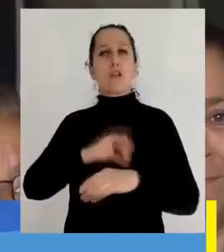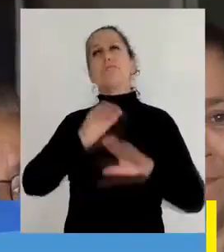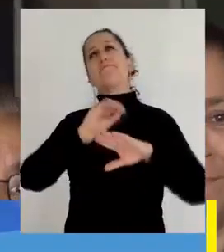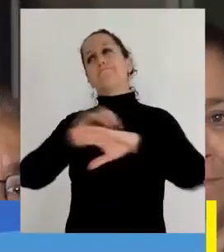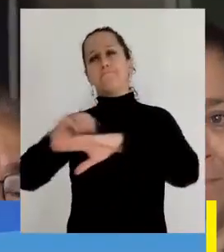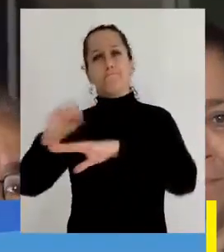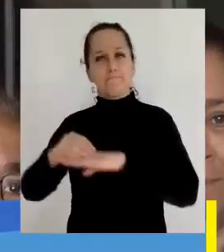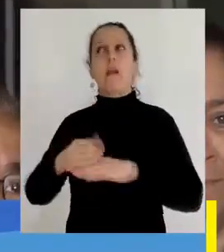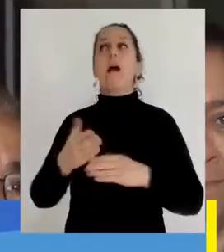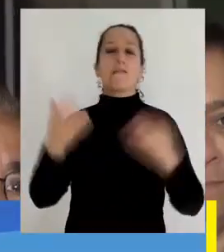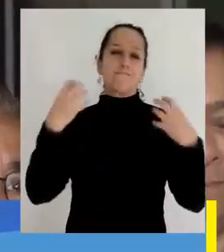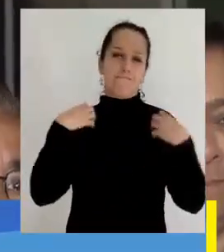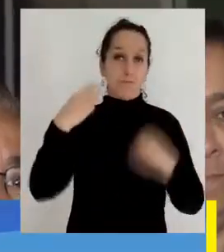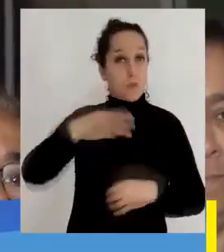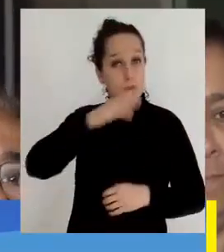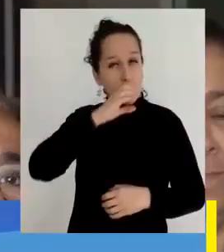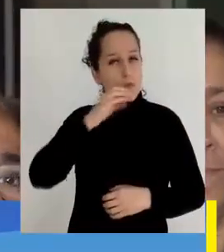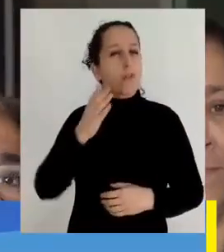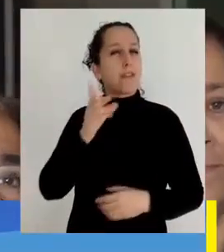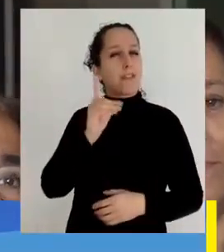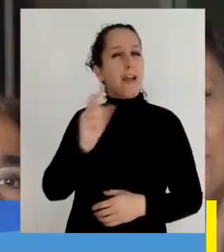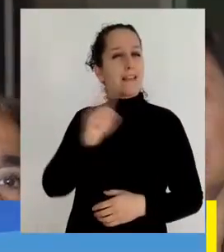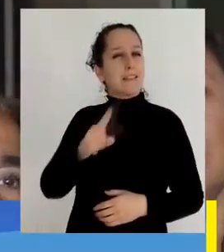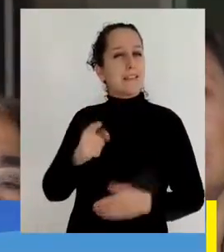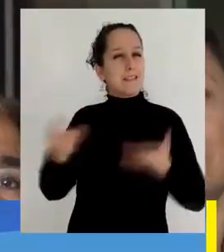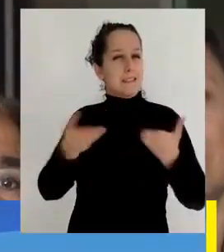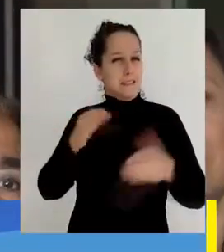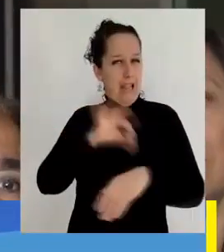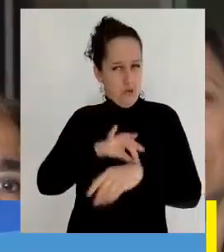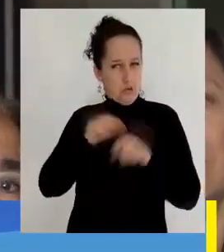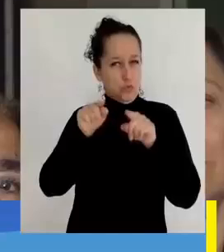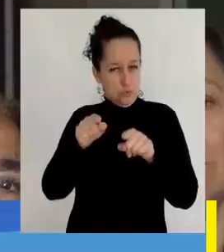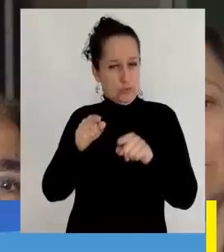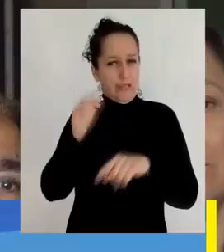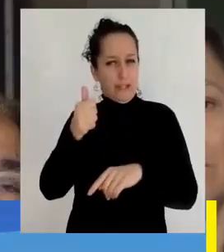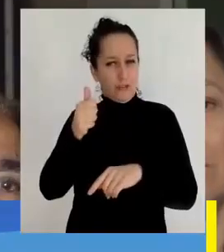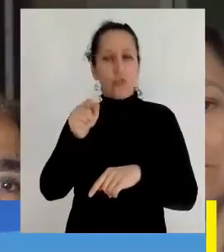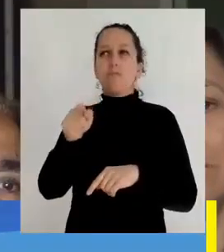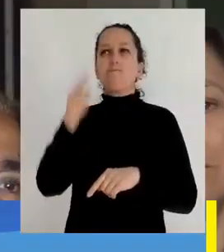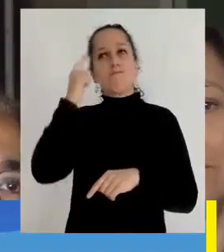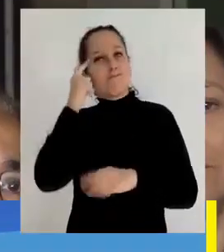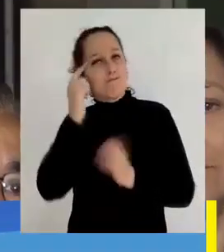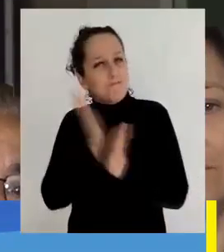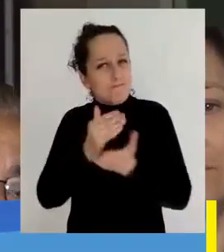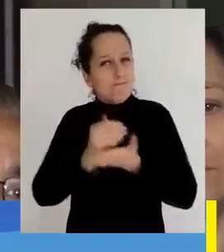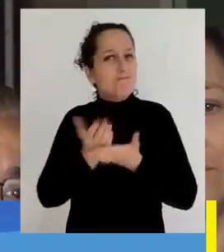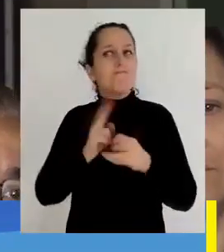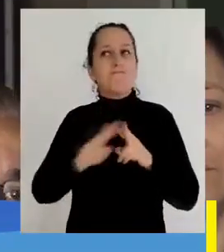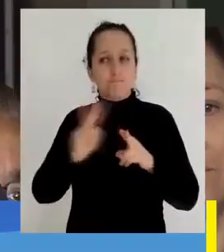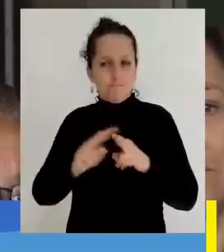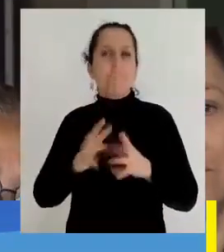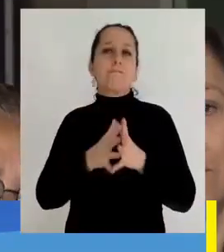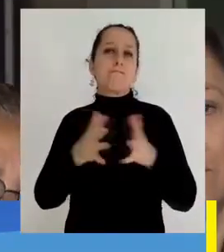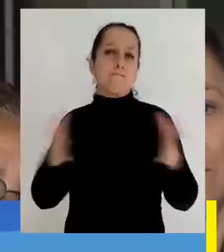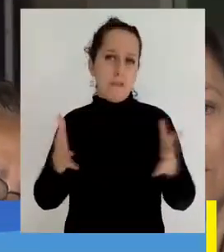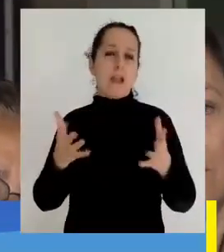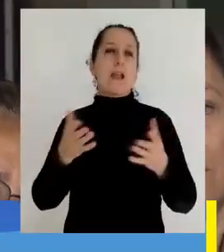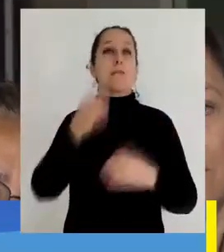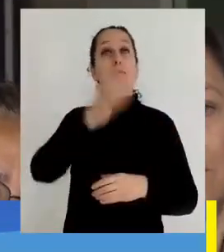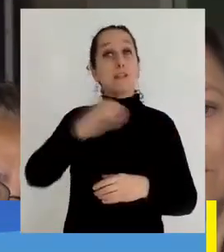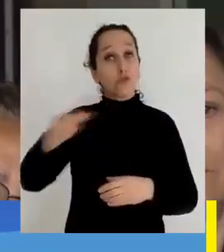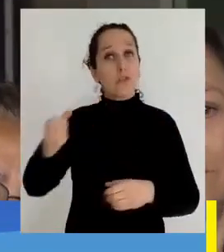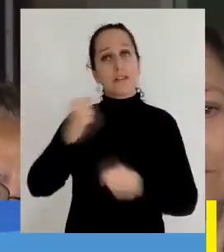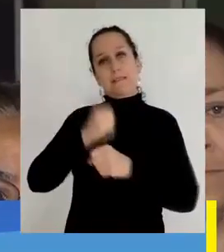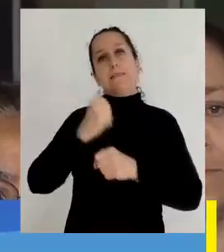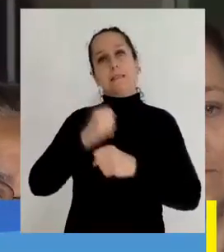Municipio de Concepción, a través de su Dirección de Salud, va a llevar a cabo y ya está aplicando diferentes medidas para aumentar la